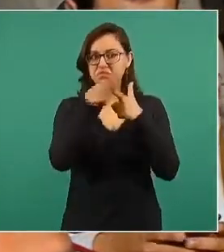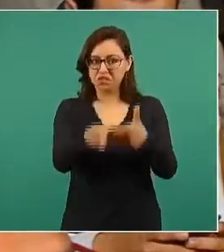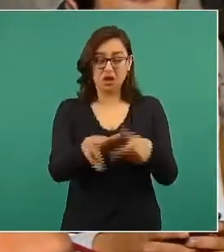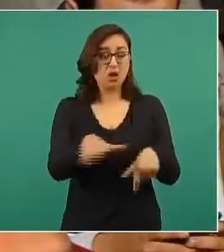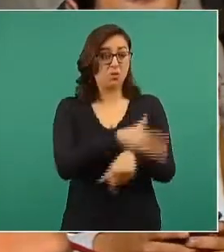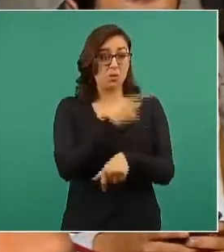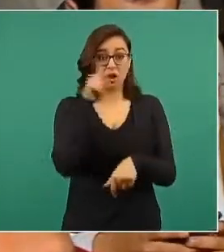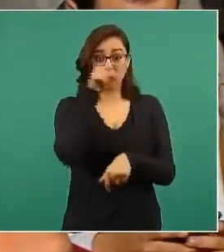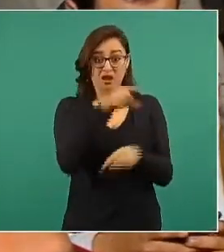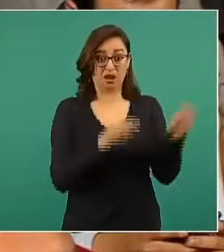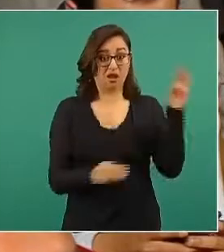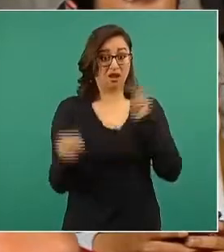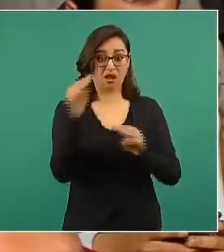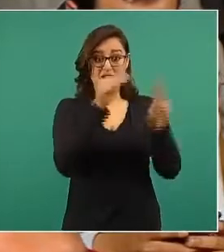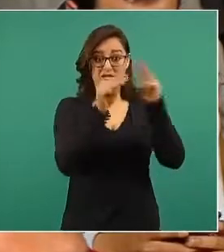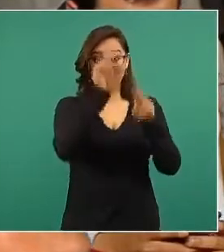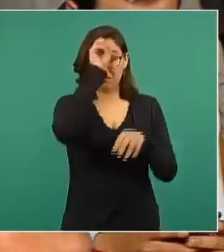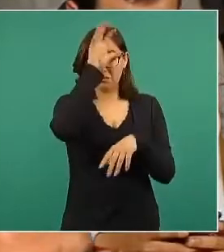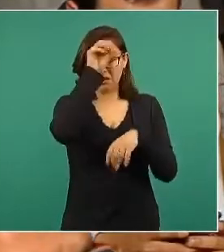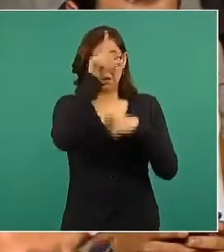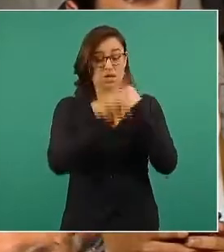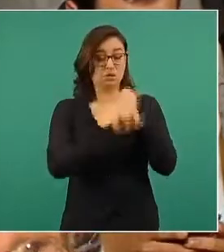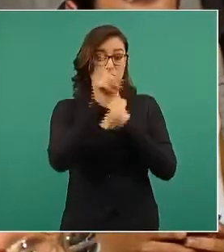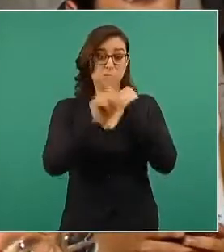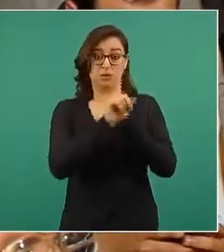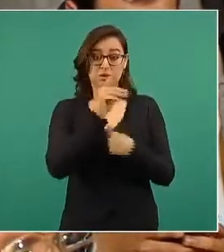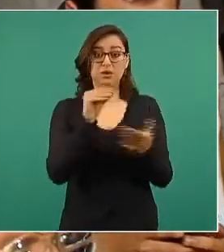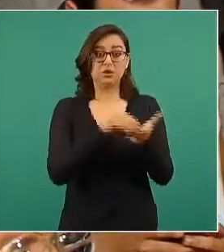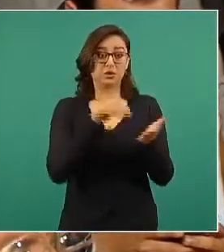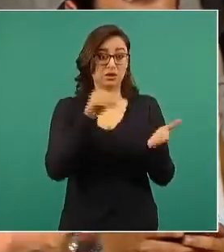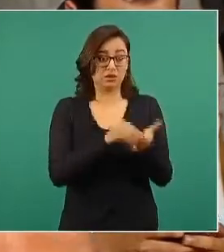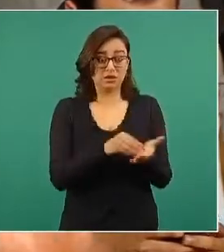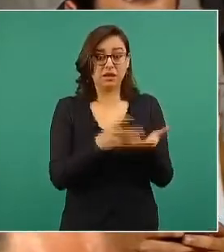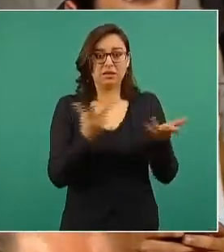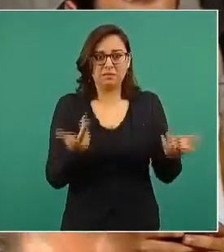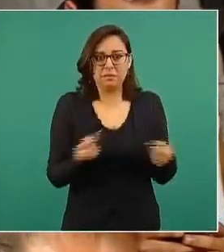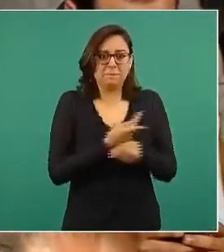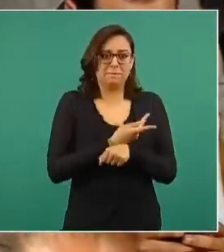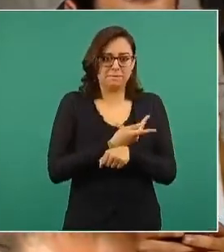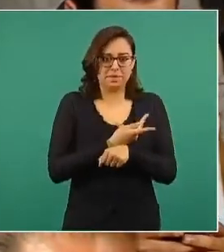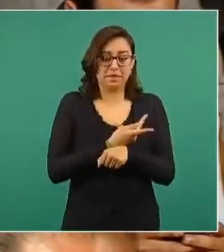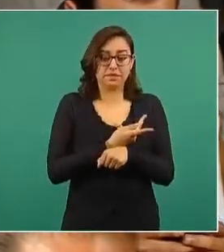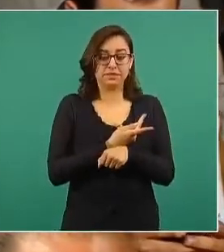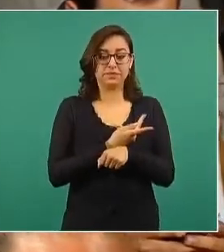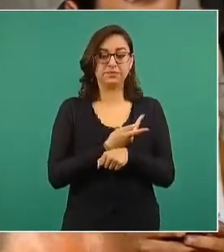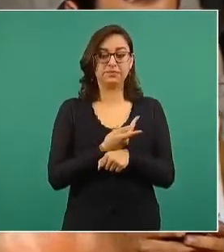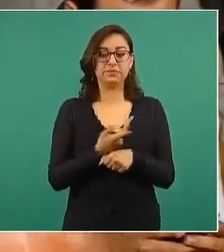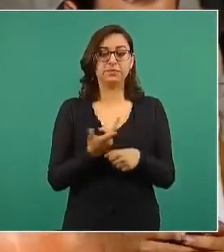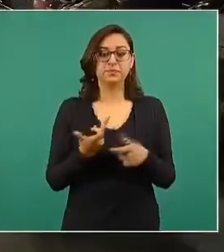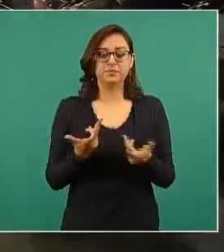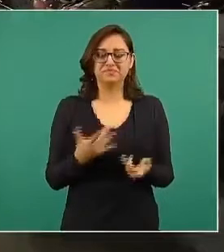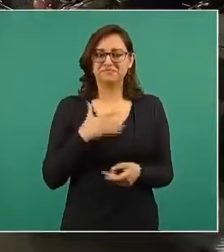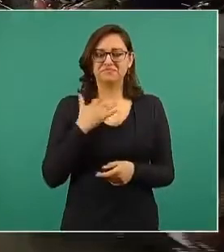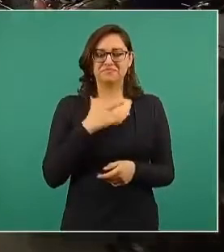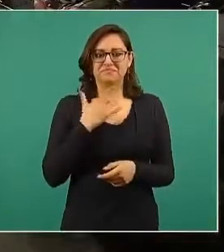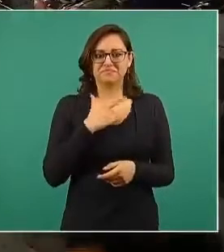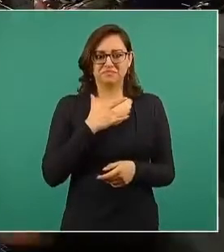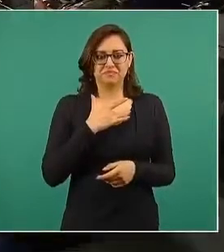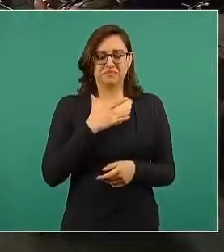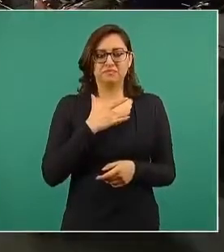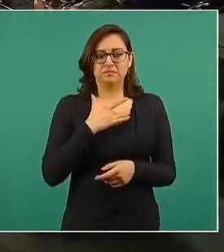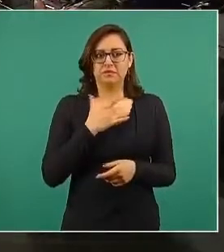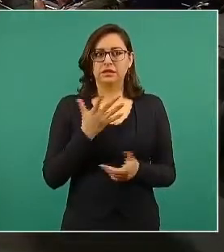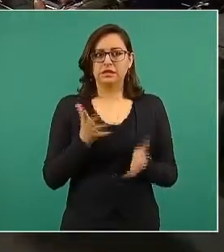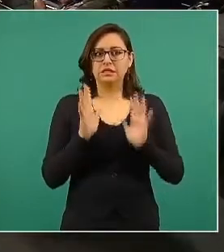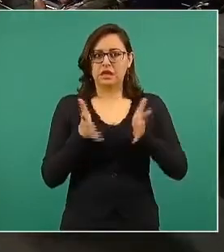porque bueno, pues se siguen dando este tipo de colapsos. Lo que ellos mencionan es que consideran que tampoco ha habido o que hace falta ya una